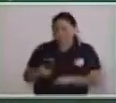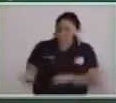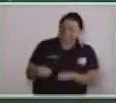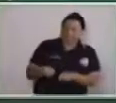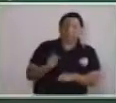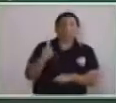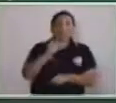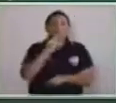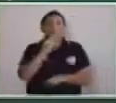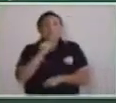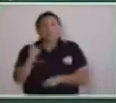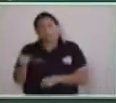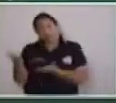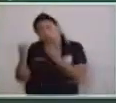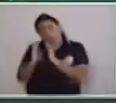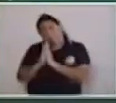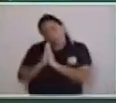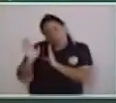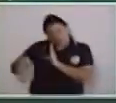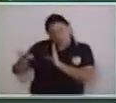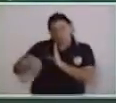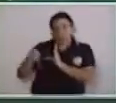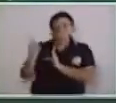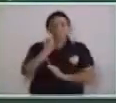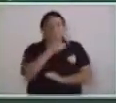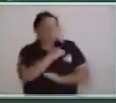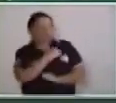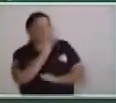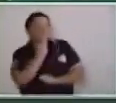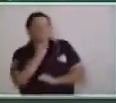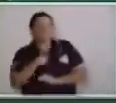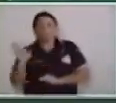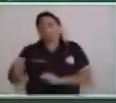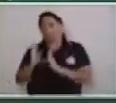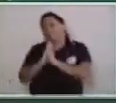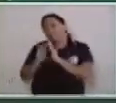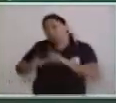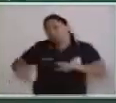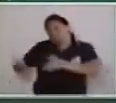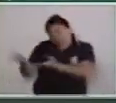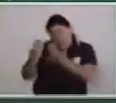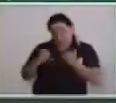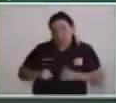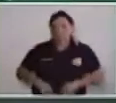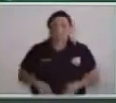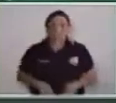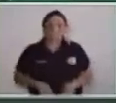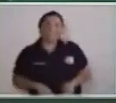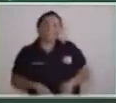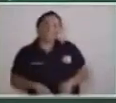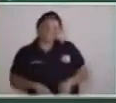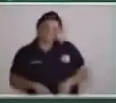ahí de ese lugar Sal de ahí chivachinita, sal de ahí de ese lugar